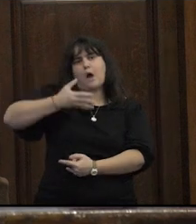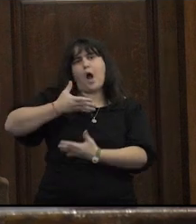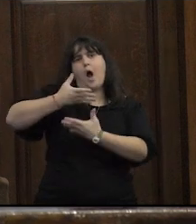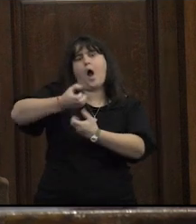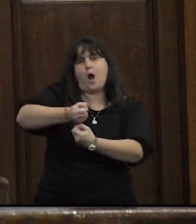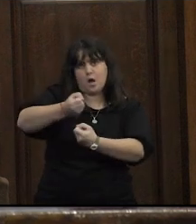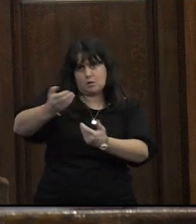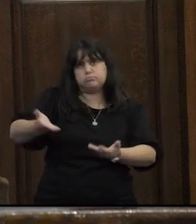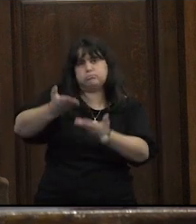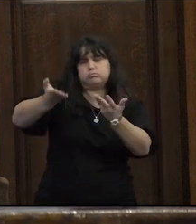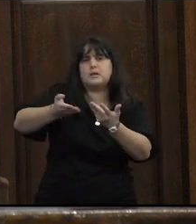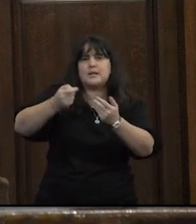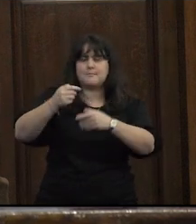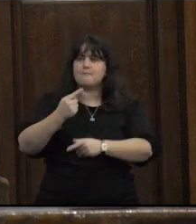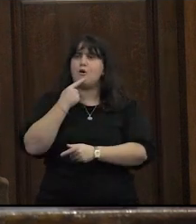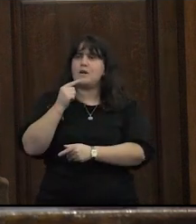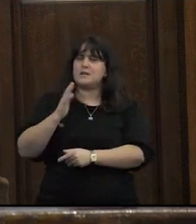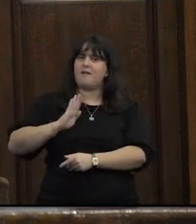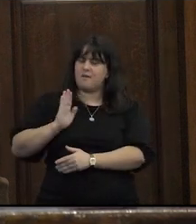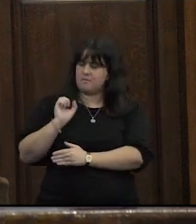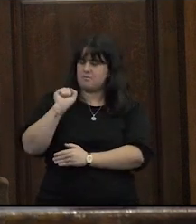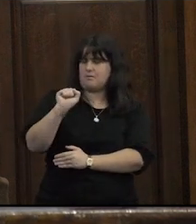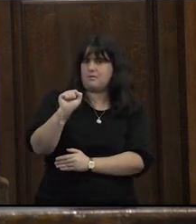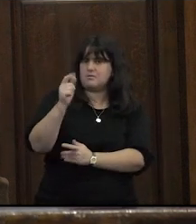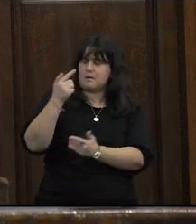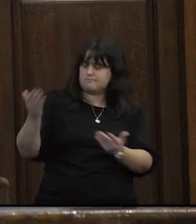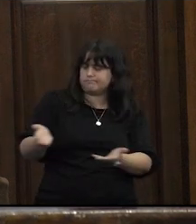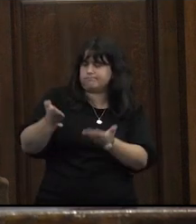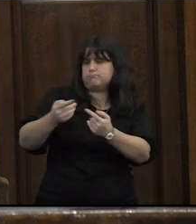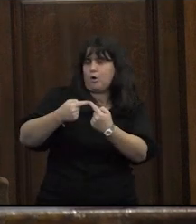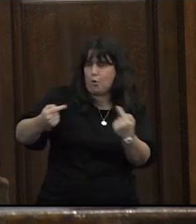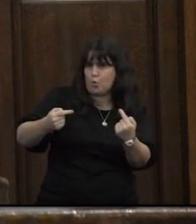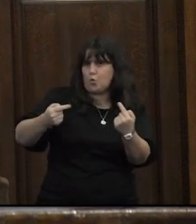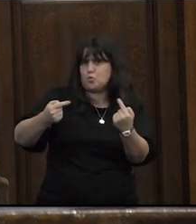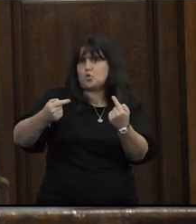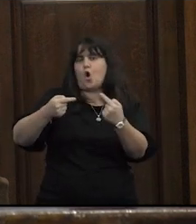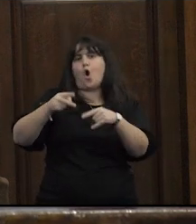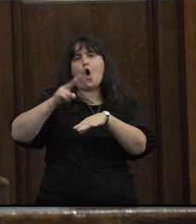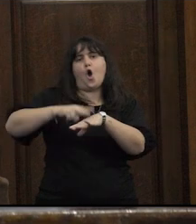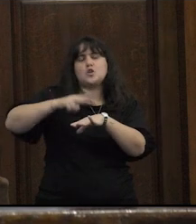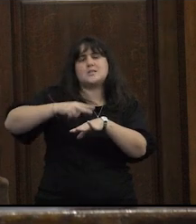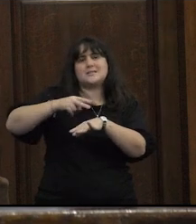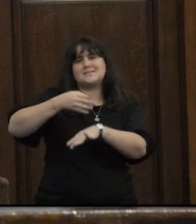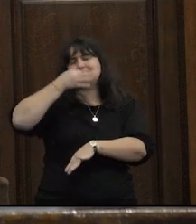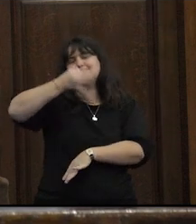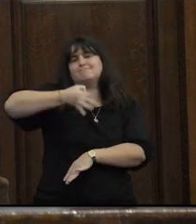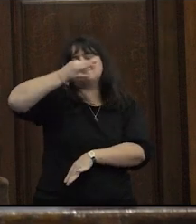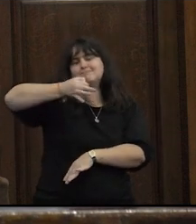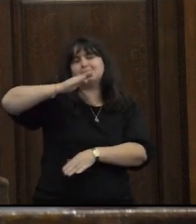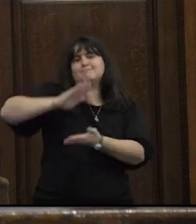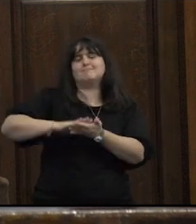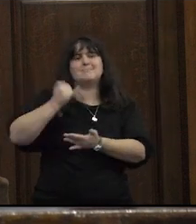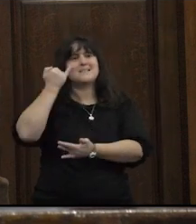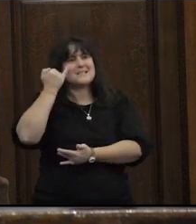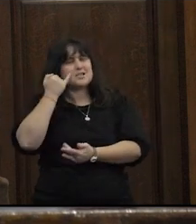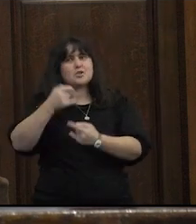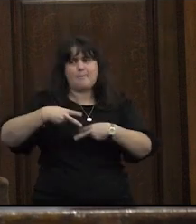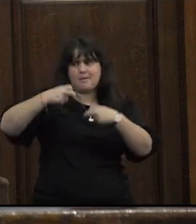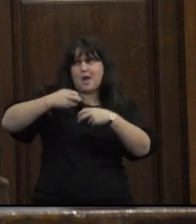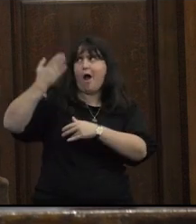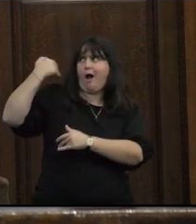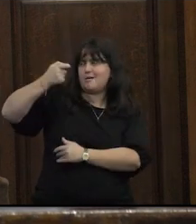autoayuda política feminista promoción de productos conserjería sexual basadas en